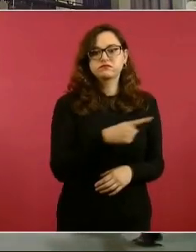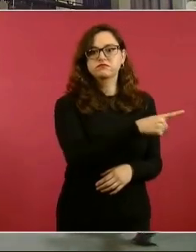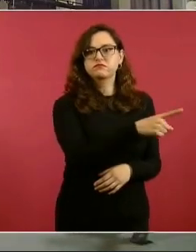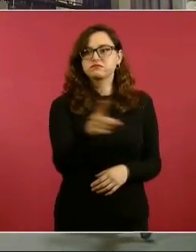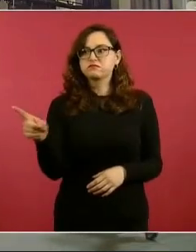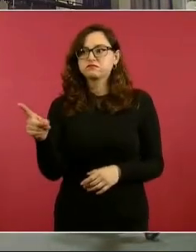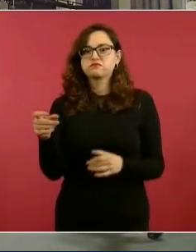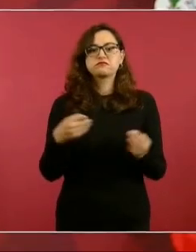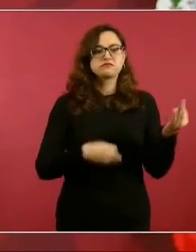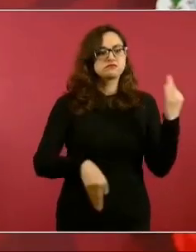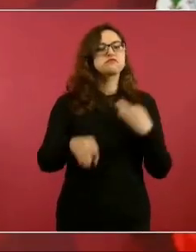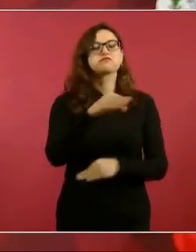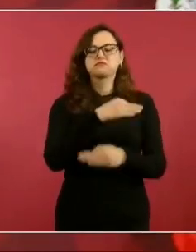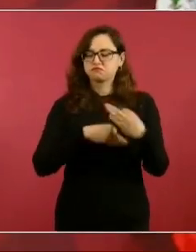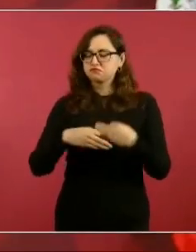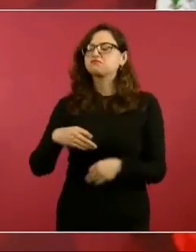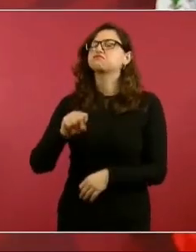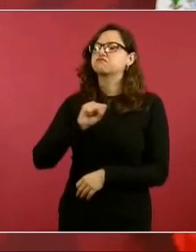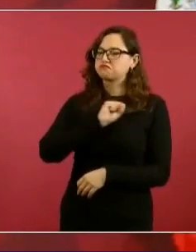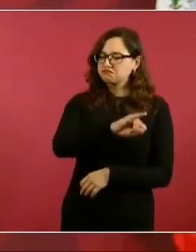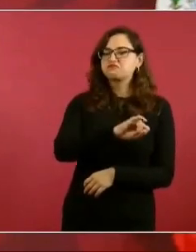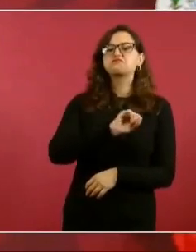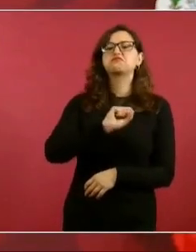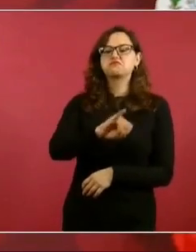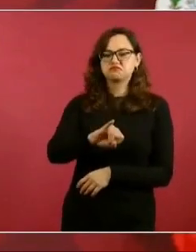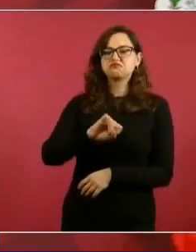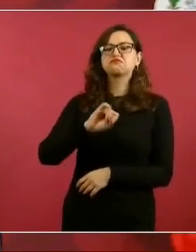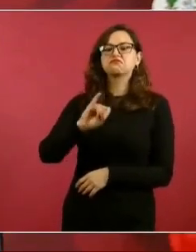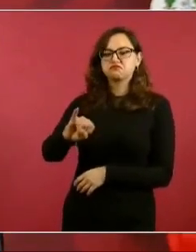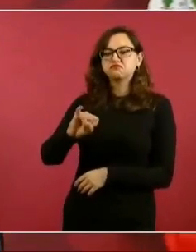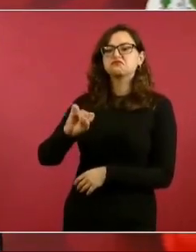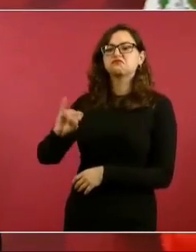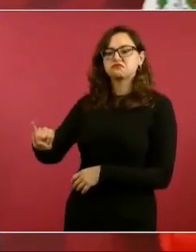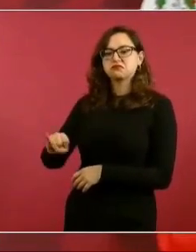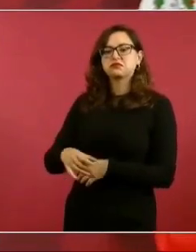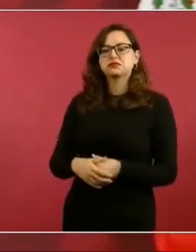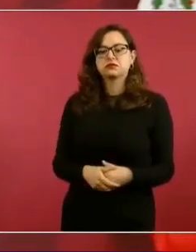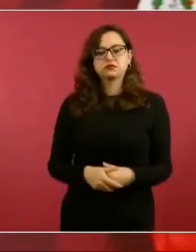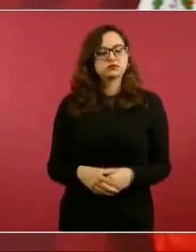tomar la palabra y les expliqué de qué se trataba,